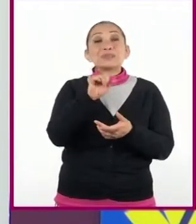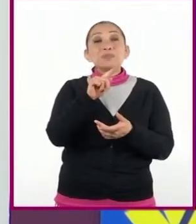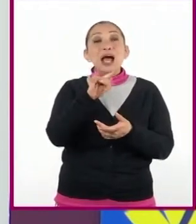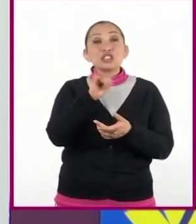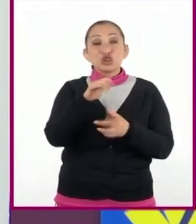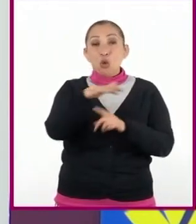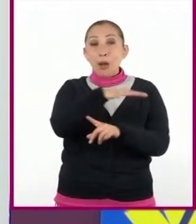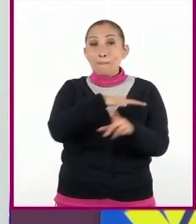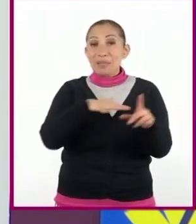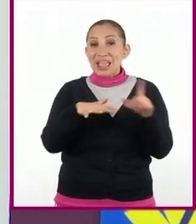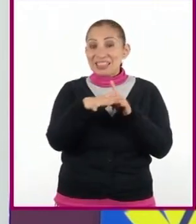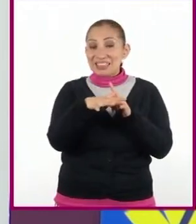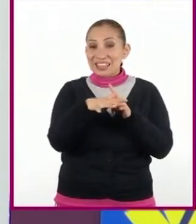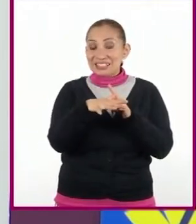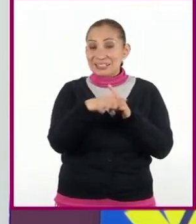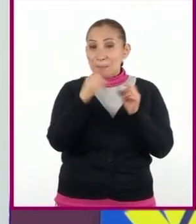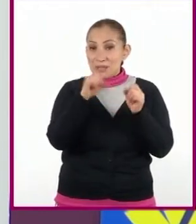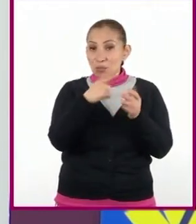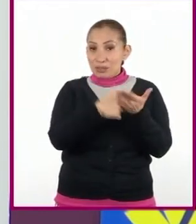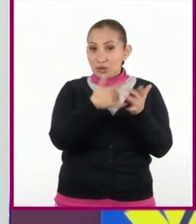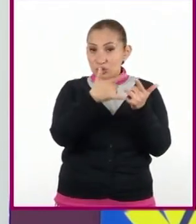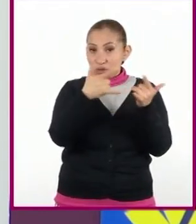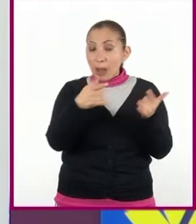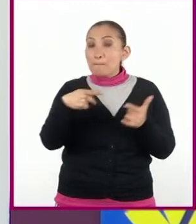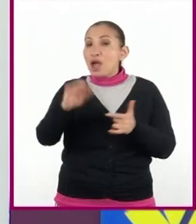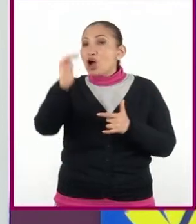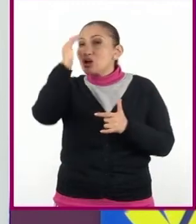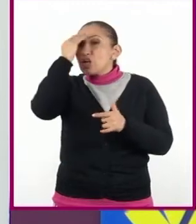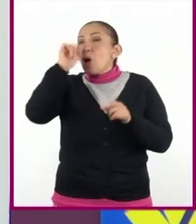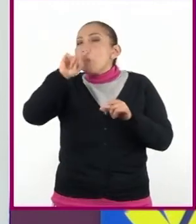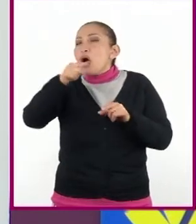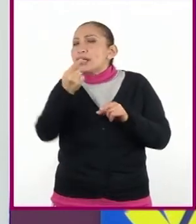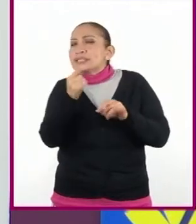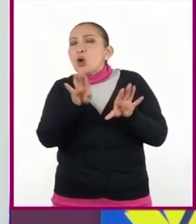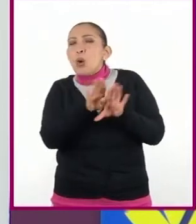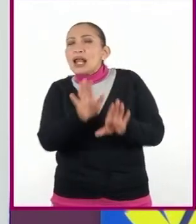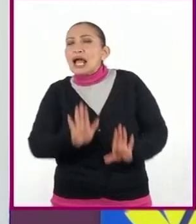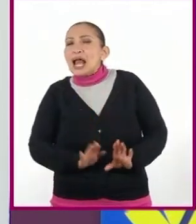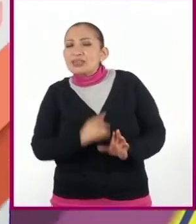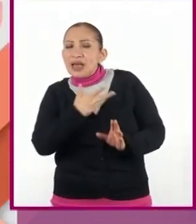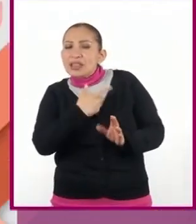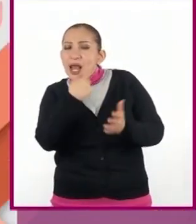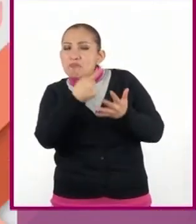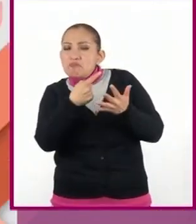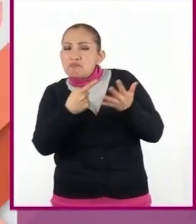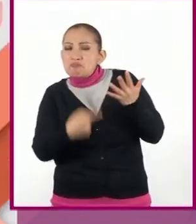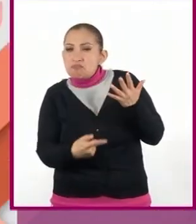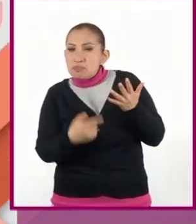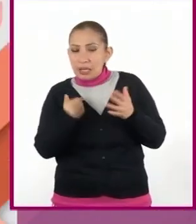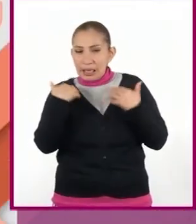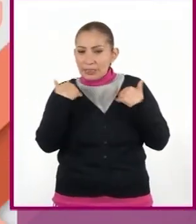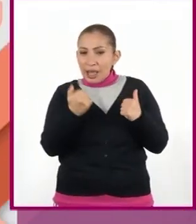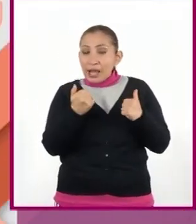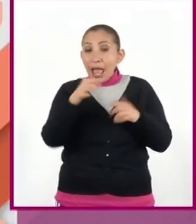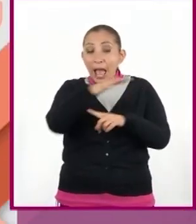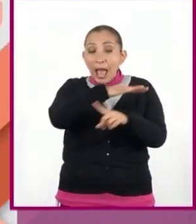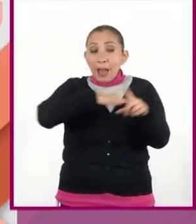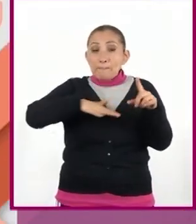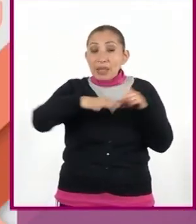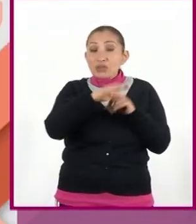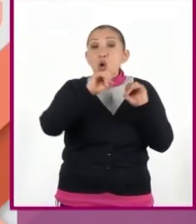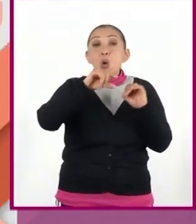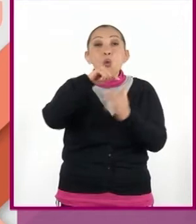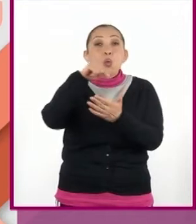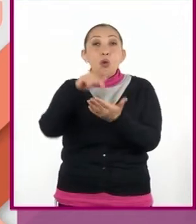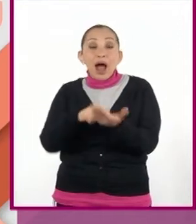ambientes del cuento, pero también debemos conocer cómo son y qué características tienen. Entendamos como ambiente o